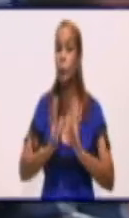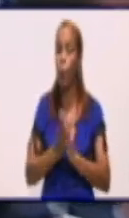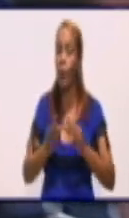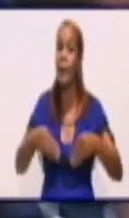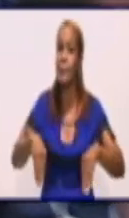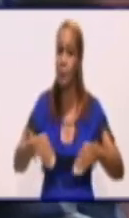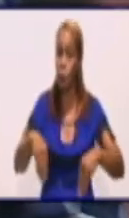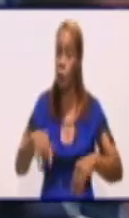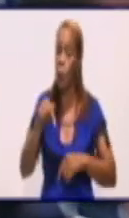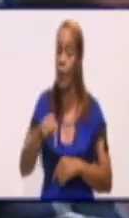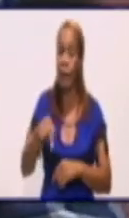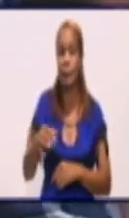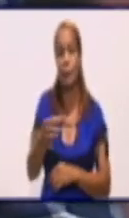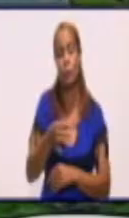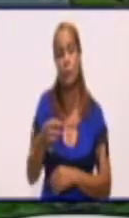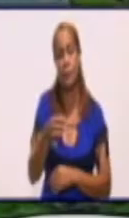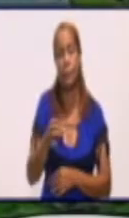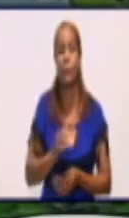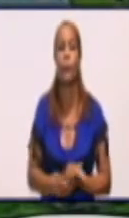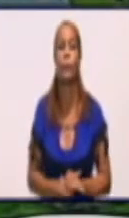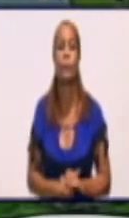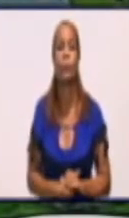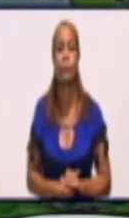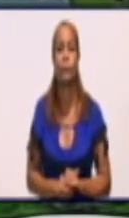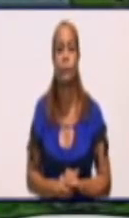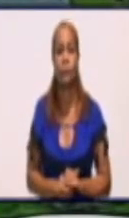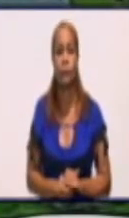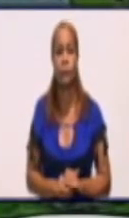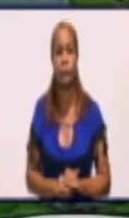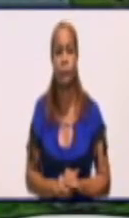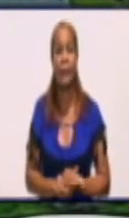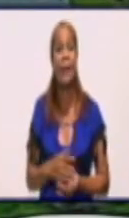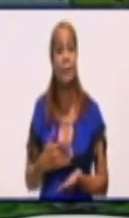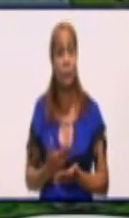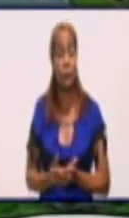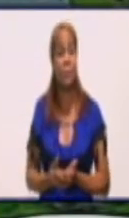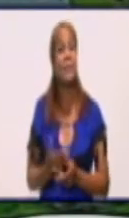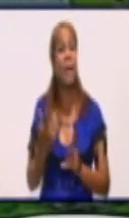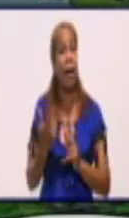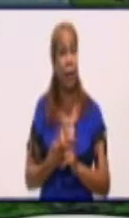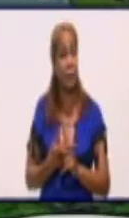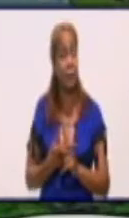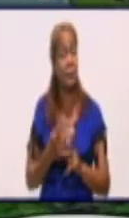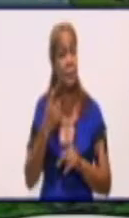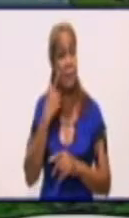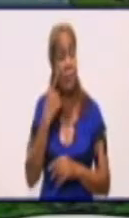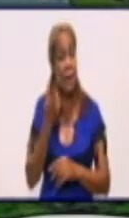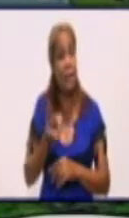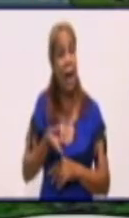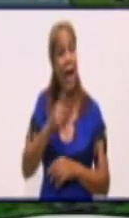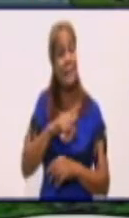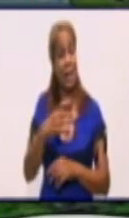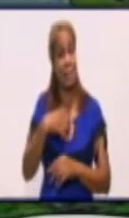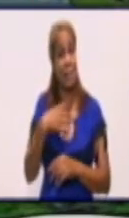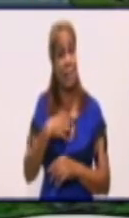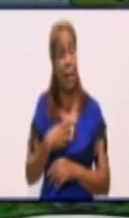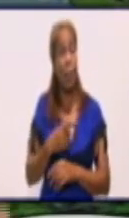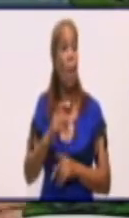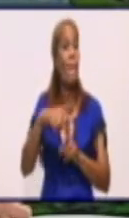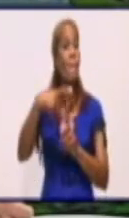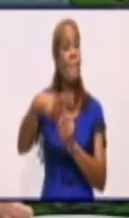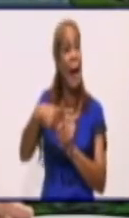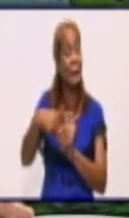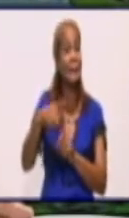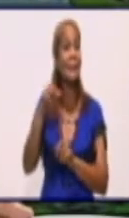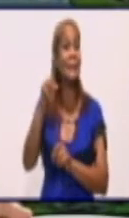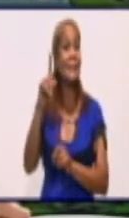costero. Rosmel, hay que significar, ayer teníamos en la provincia más de mil personas ingresadas